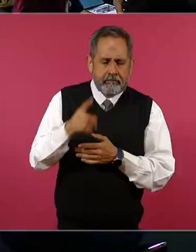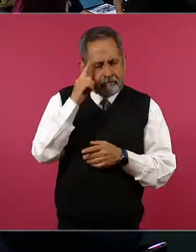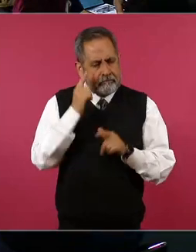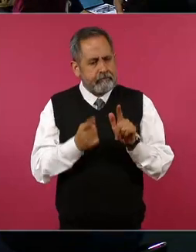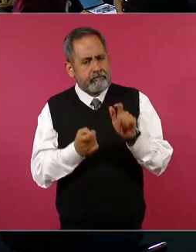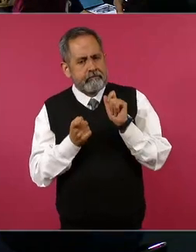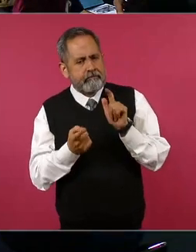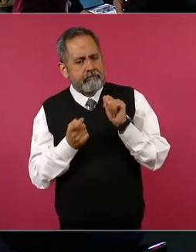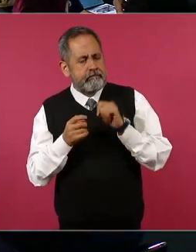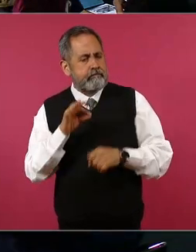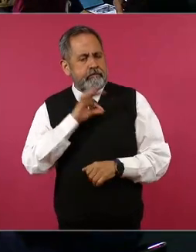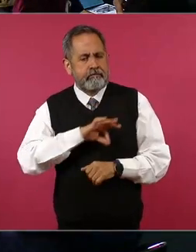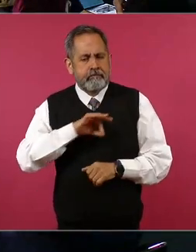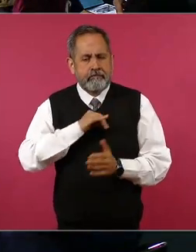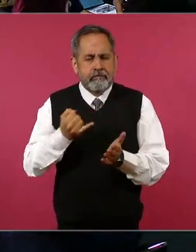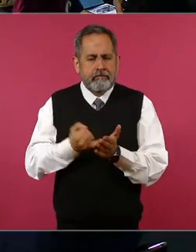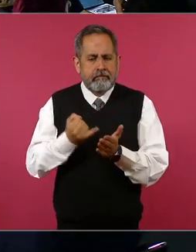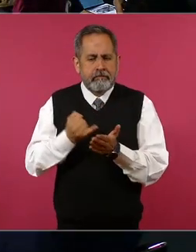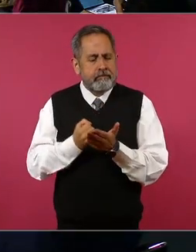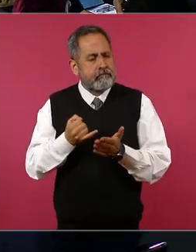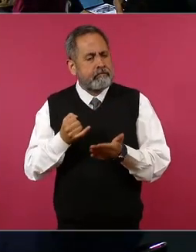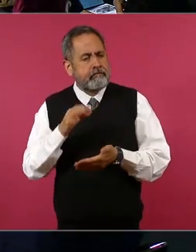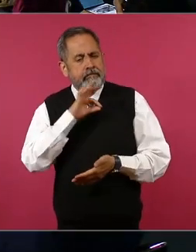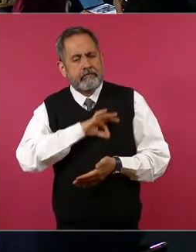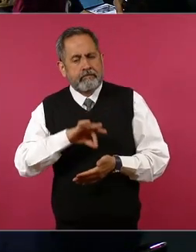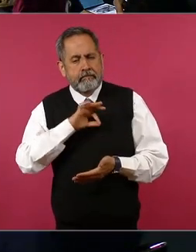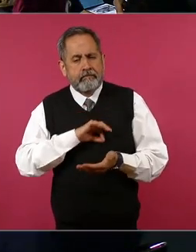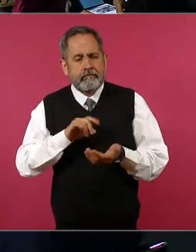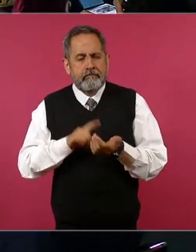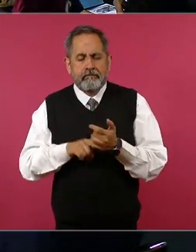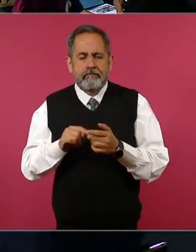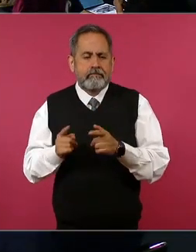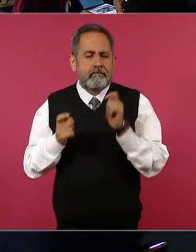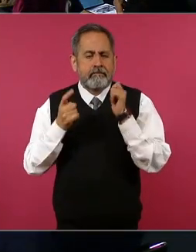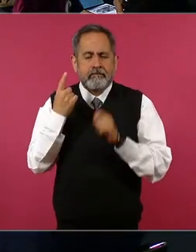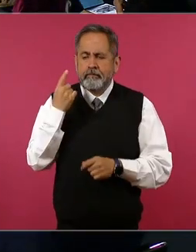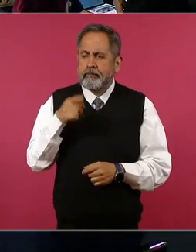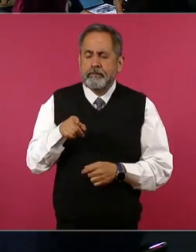un impuesto se cobra un impuesto